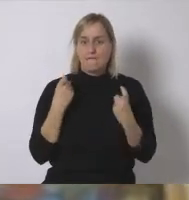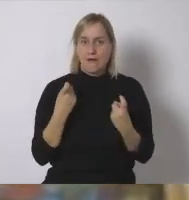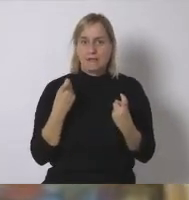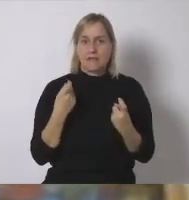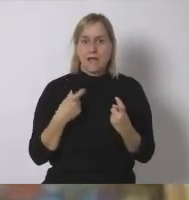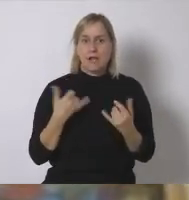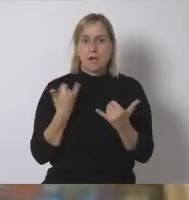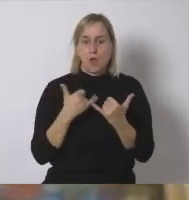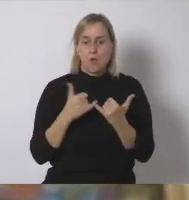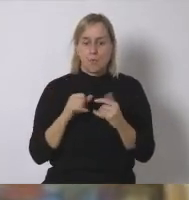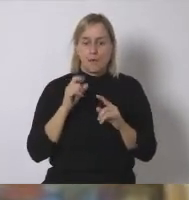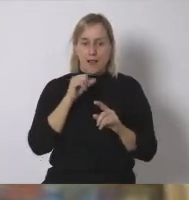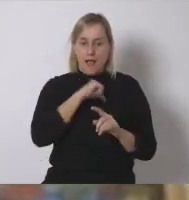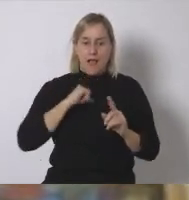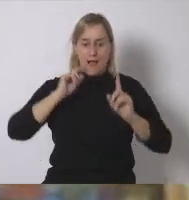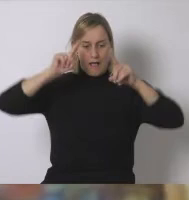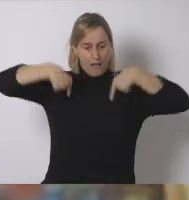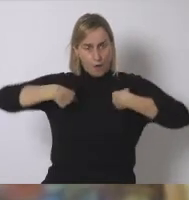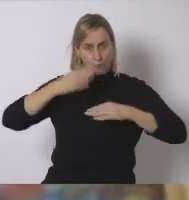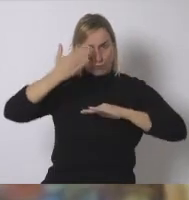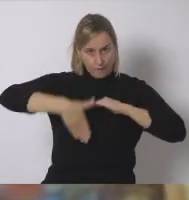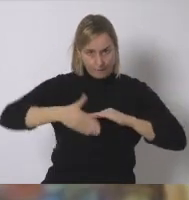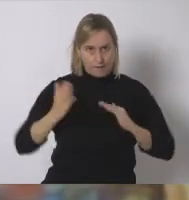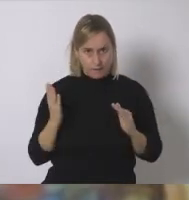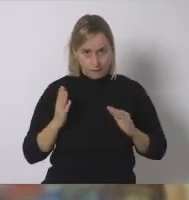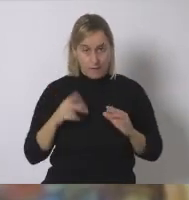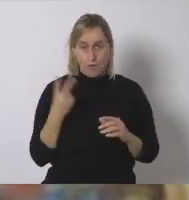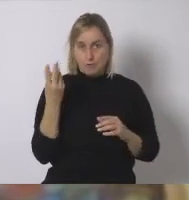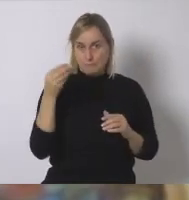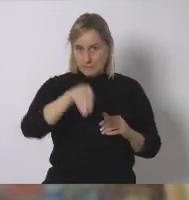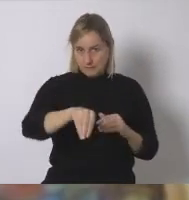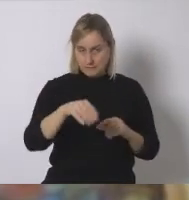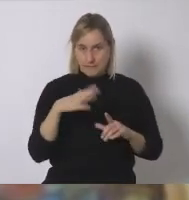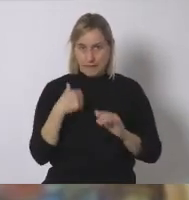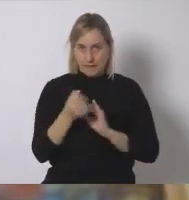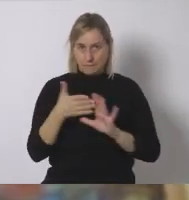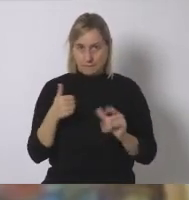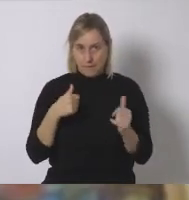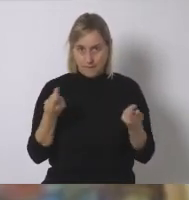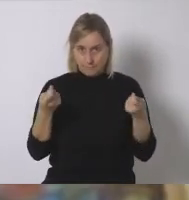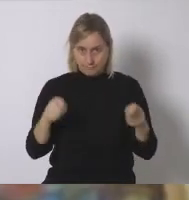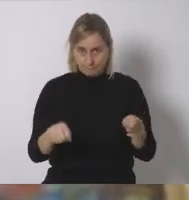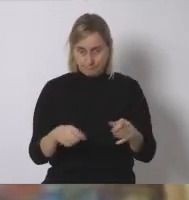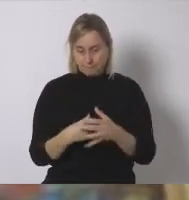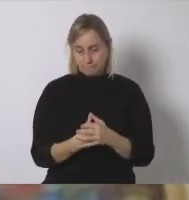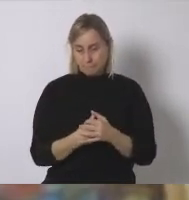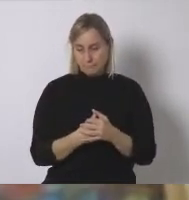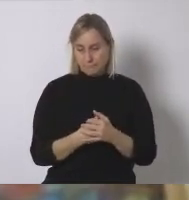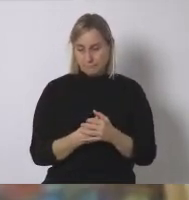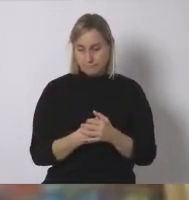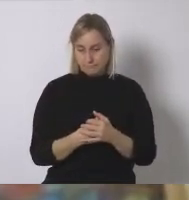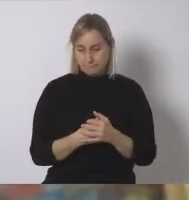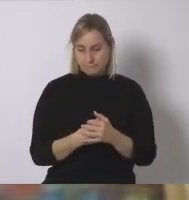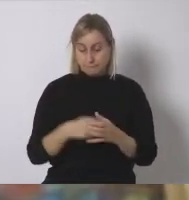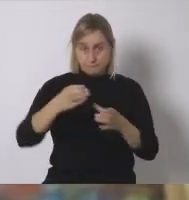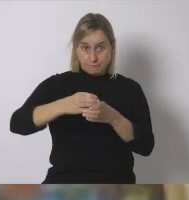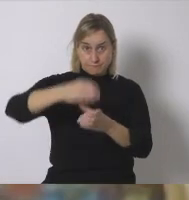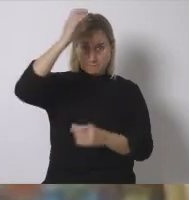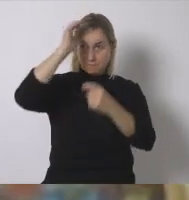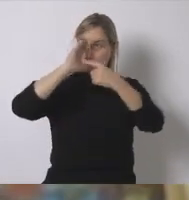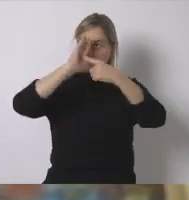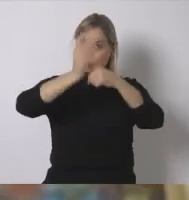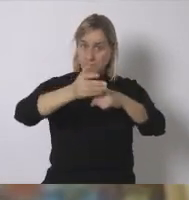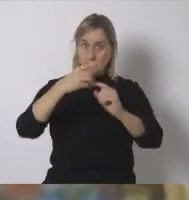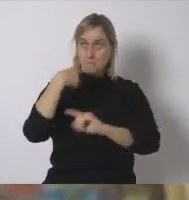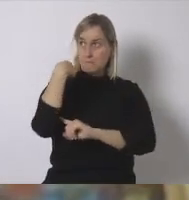de autolimitarnos y dos cosas más muy rápidas para cerrar cuando veo esos molinos de viento no